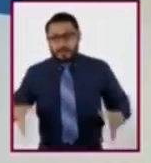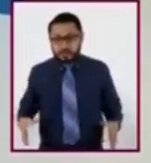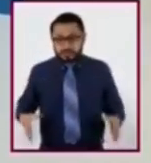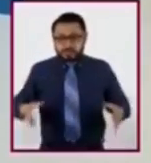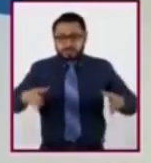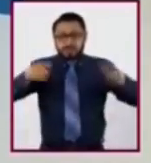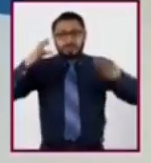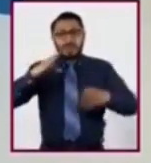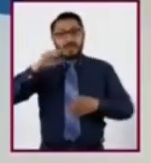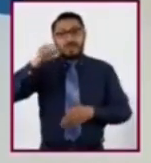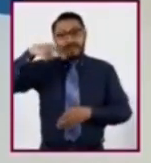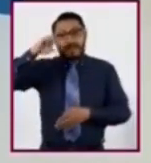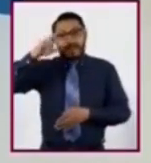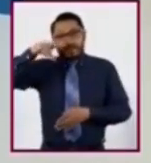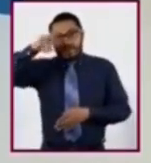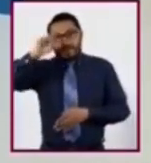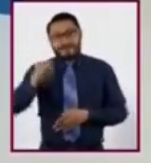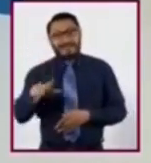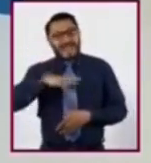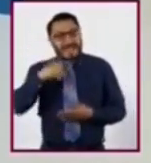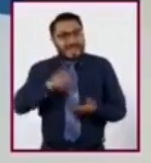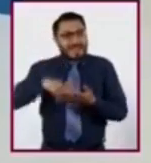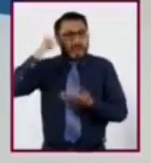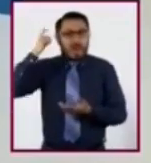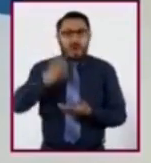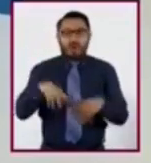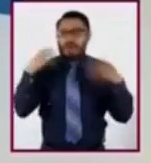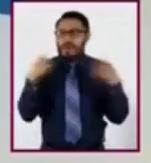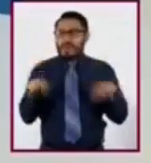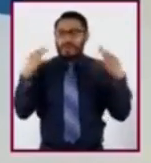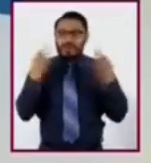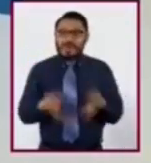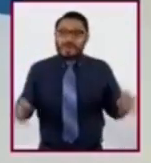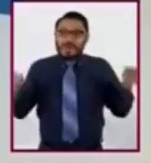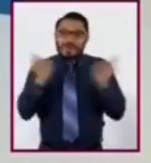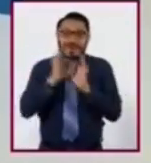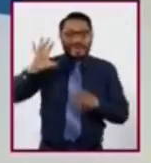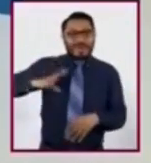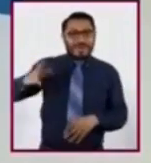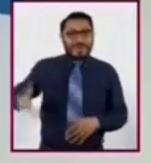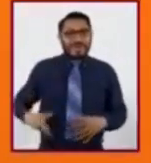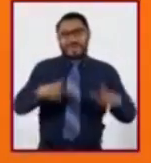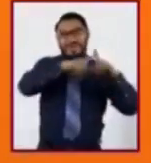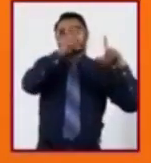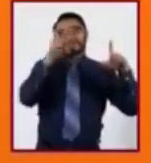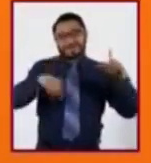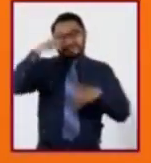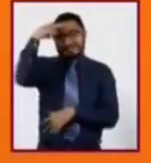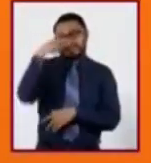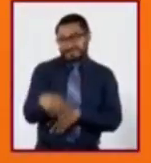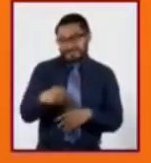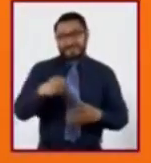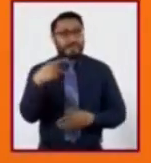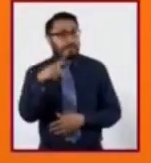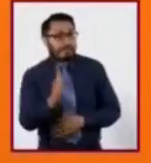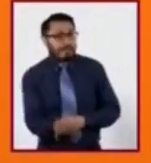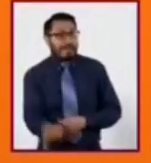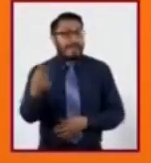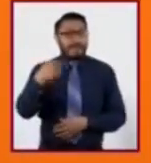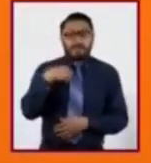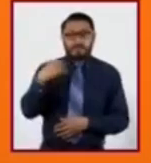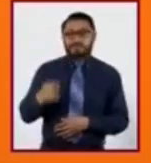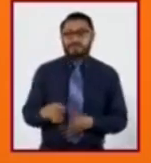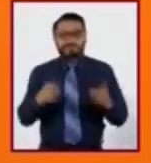Guerrero es una de nuestras entidades con enorme riqueza y orgullo de todos los mexicanos. Pero, tengo una